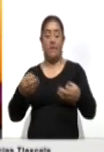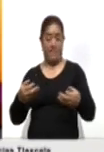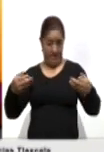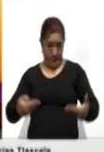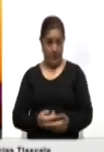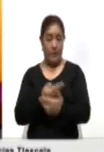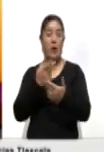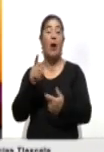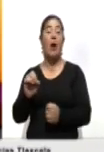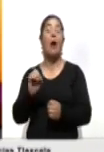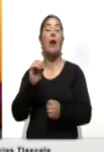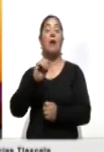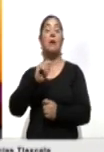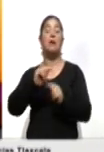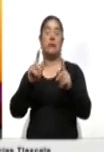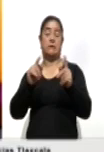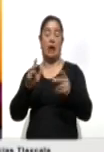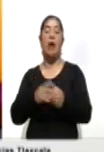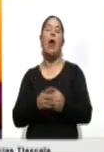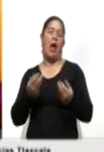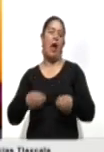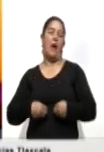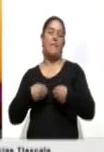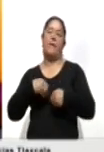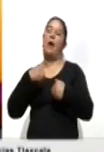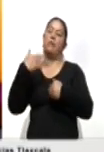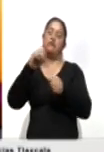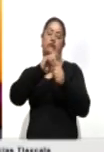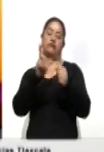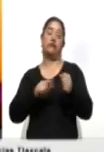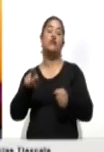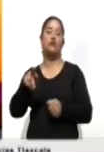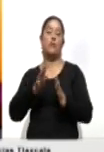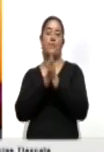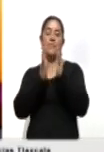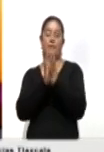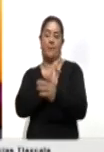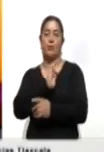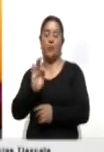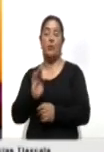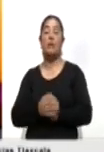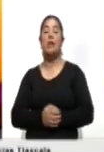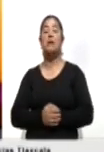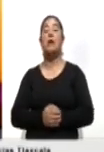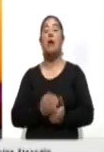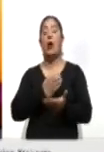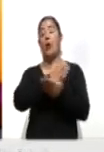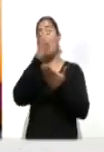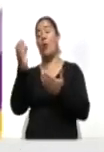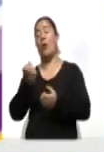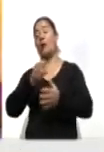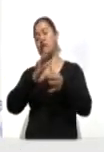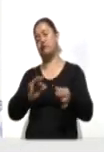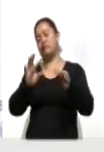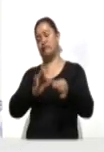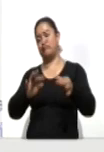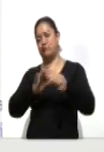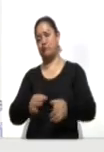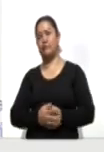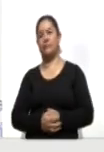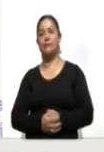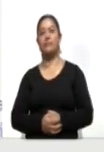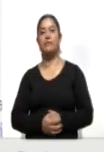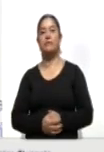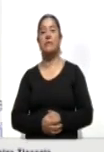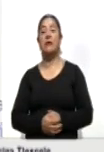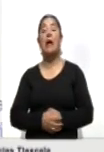estados de Tlaxcala y del resto de la República, podrán participar en el certamen Cuenta tu cuento, zambullirse entre letras para nadar entre sueños.